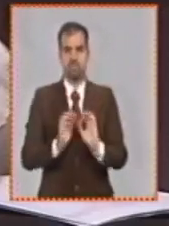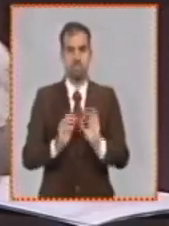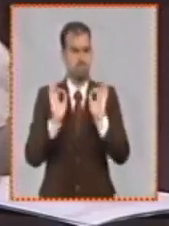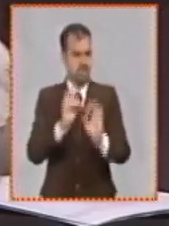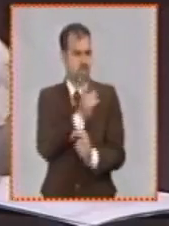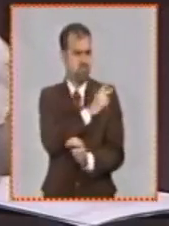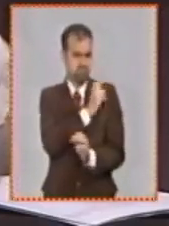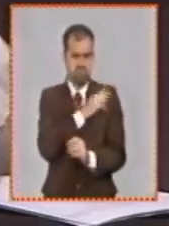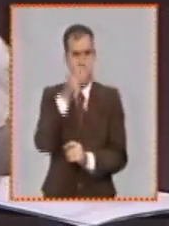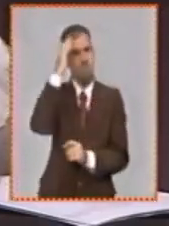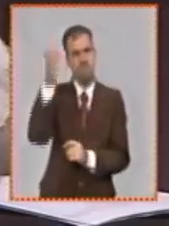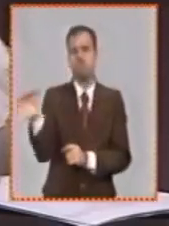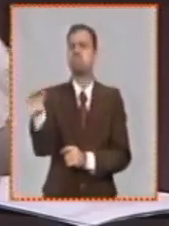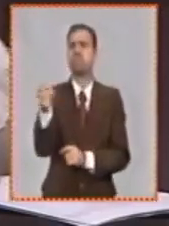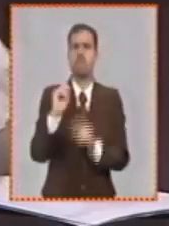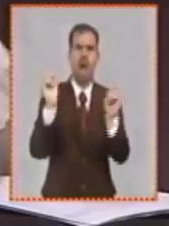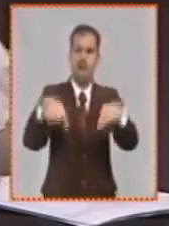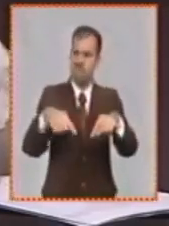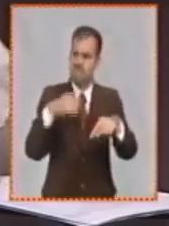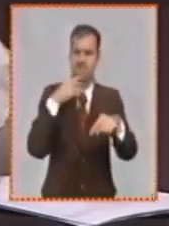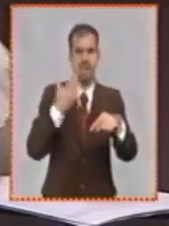sino también de lo que ha sido